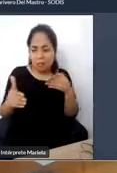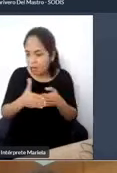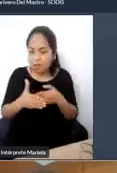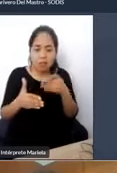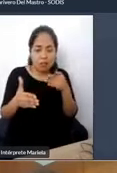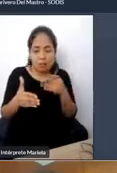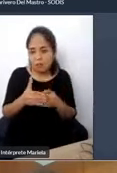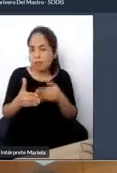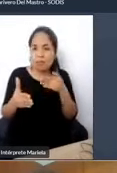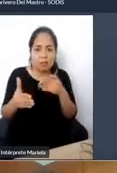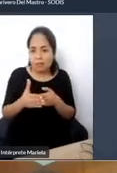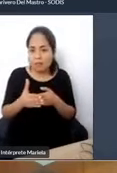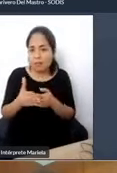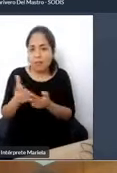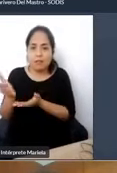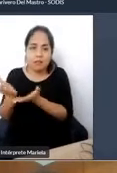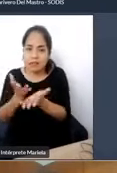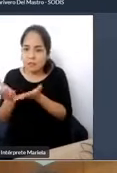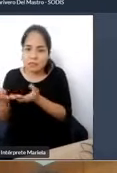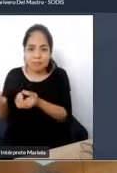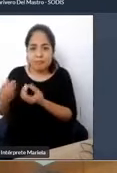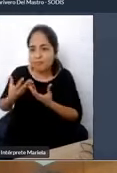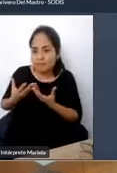Quisiera presentar ahora mi...